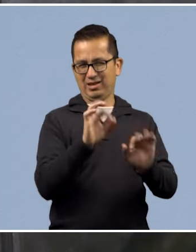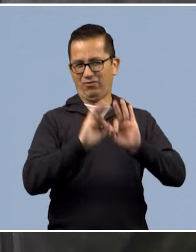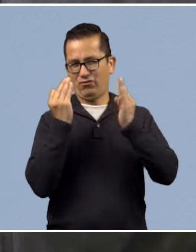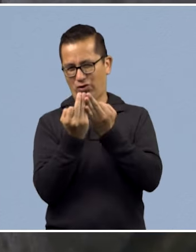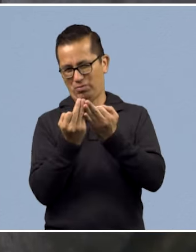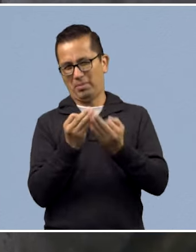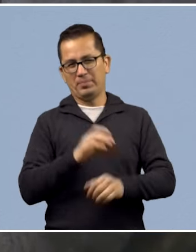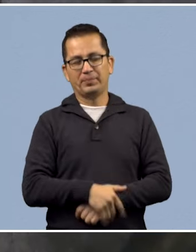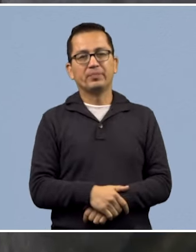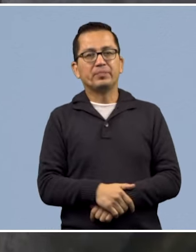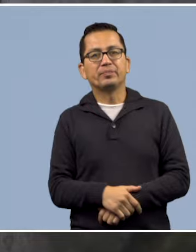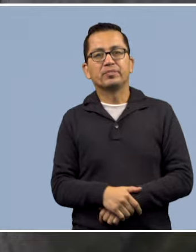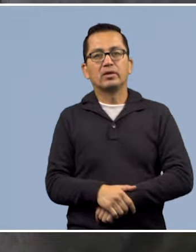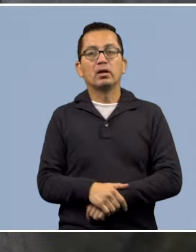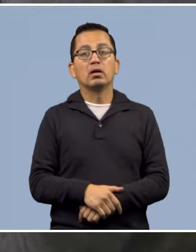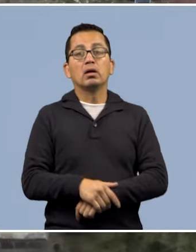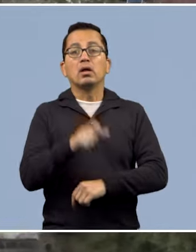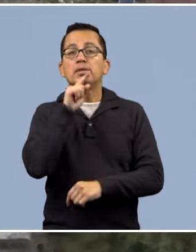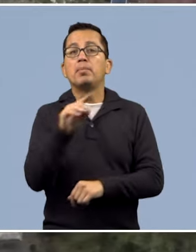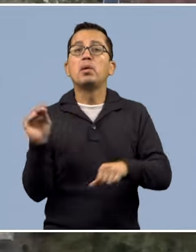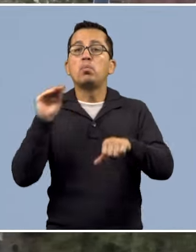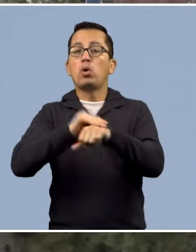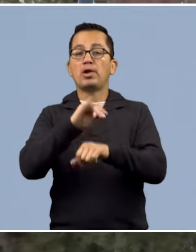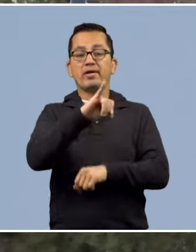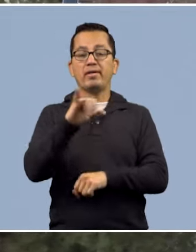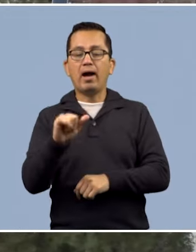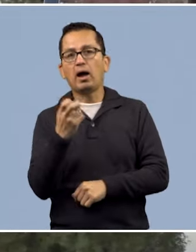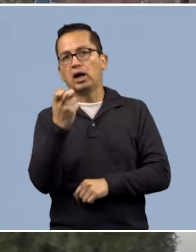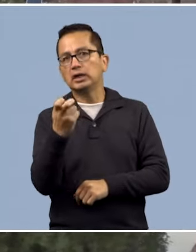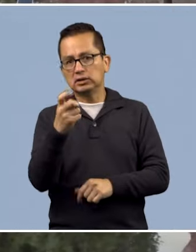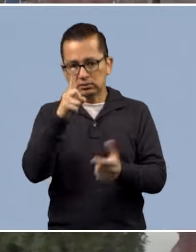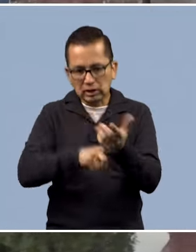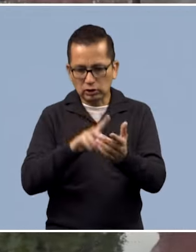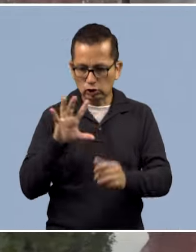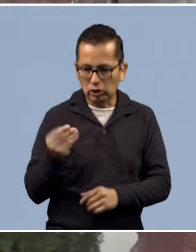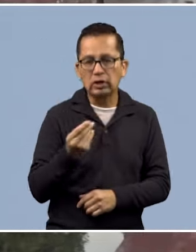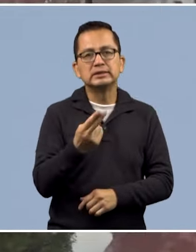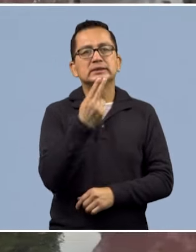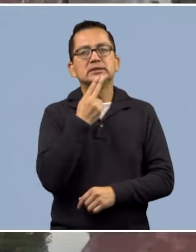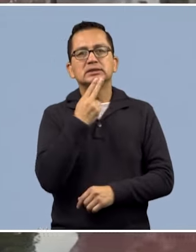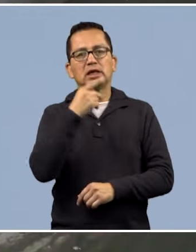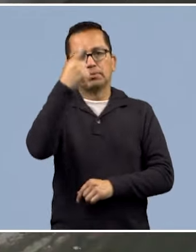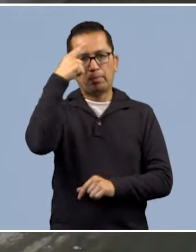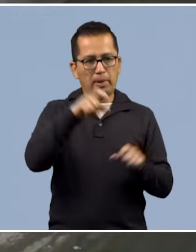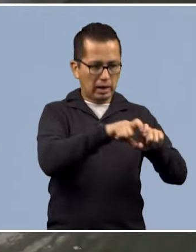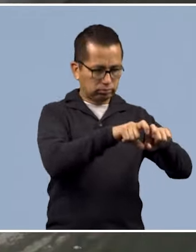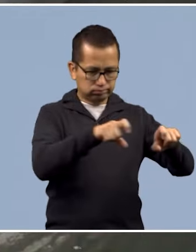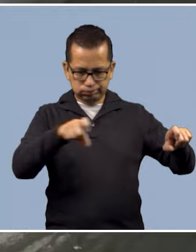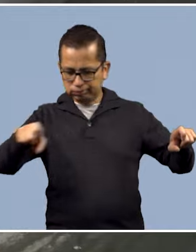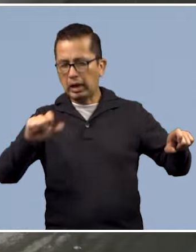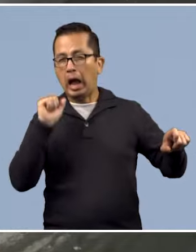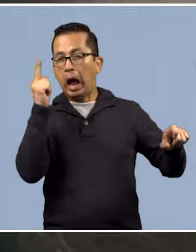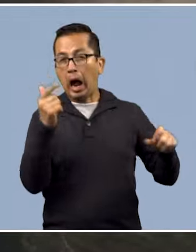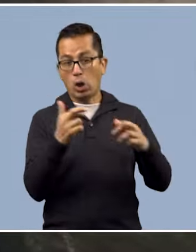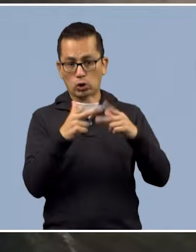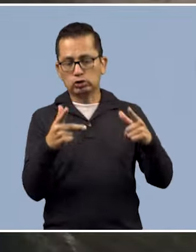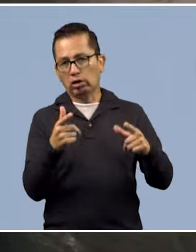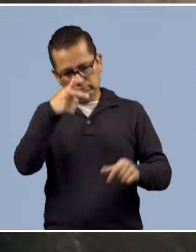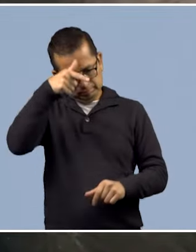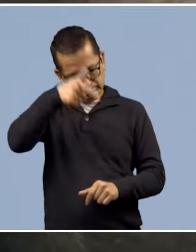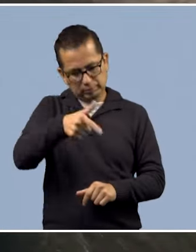La inclusión de inteligencia artificial es una innovación que ha contribuido en la detección de fugas en redes de abastecimiento de agua,